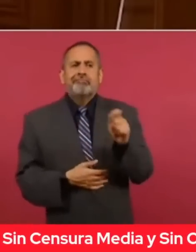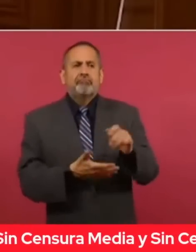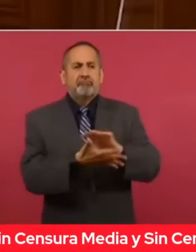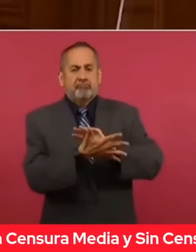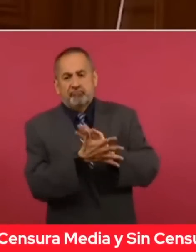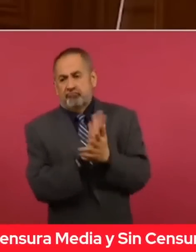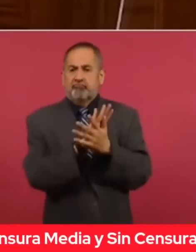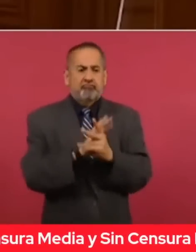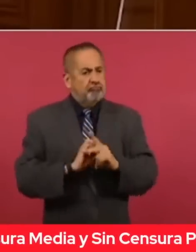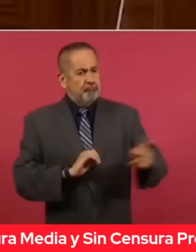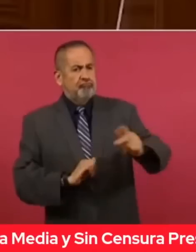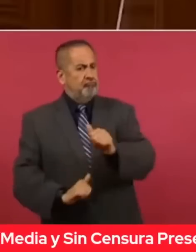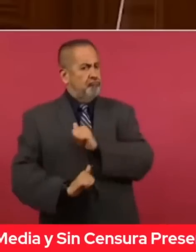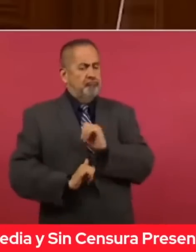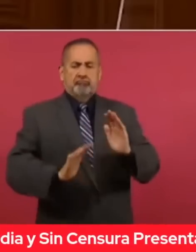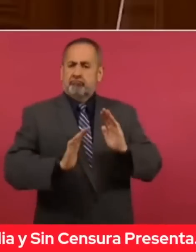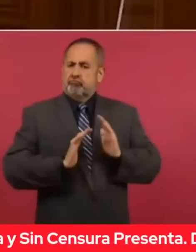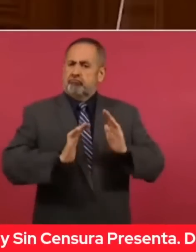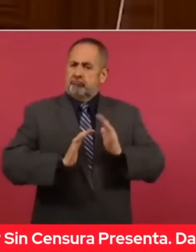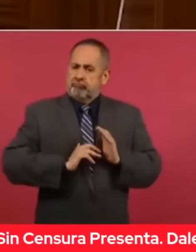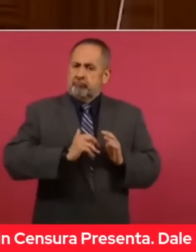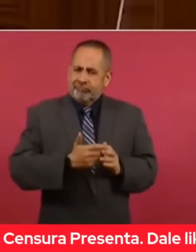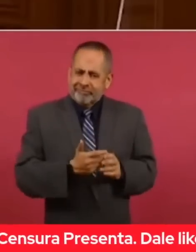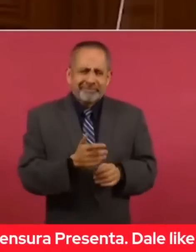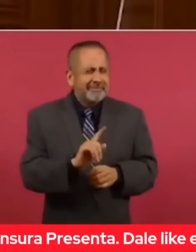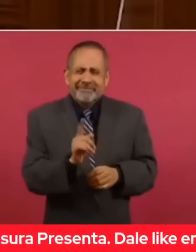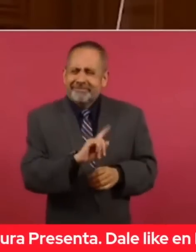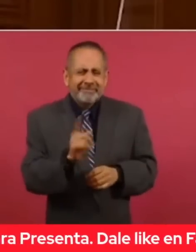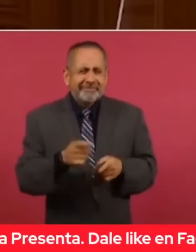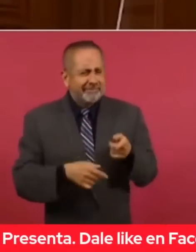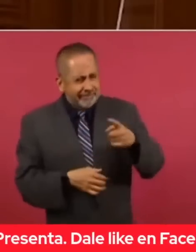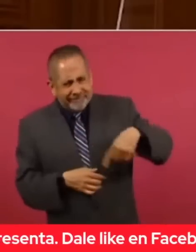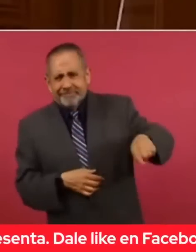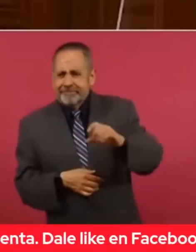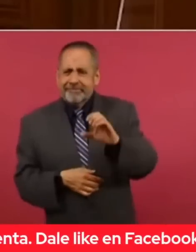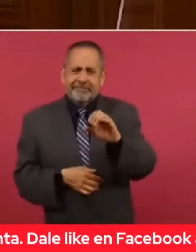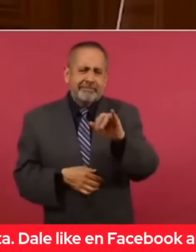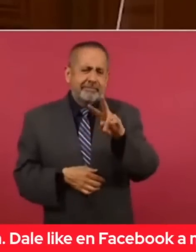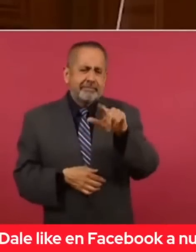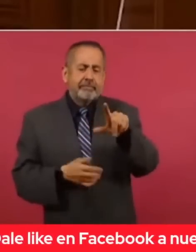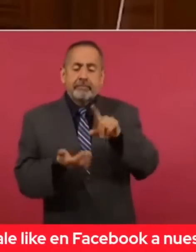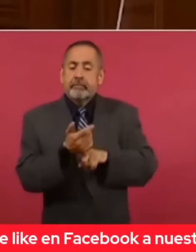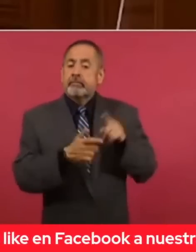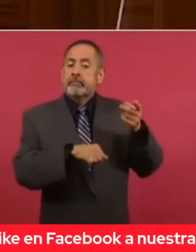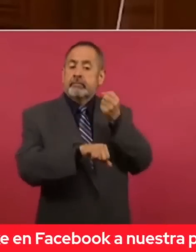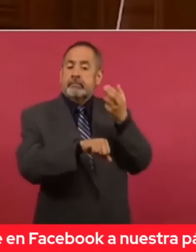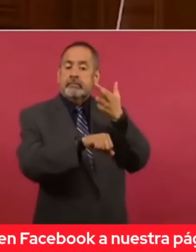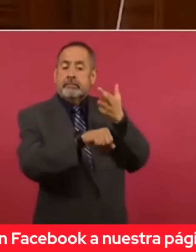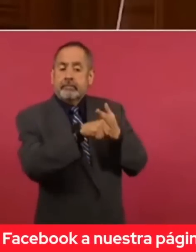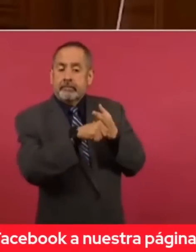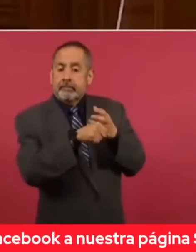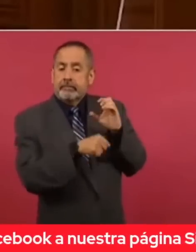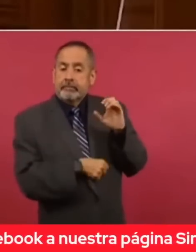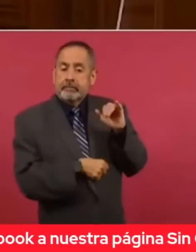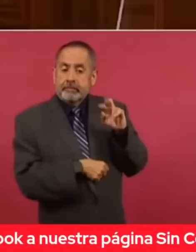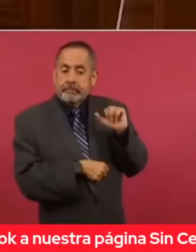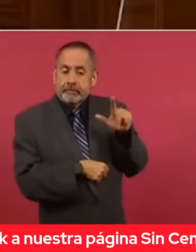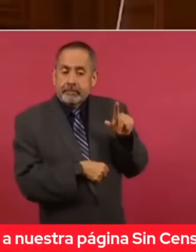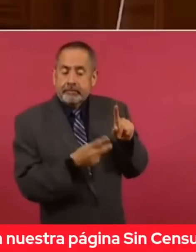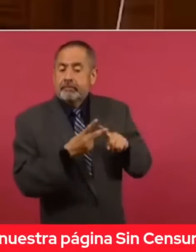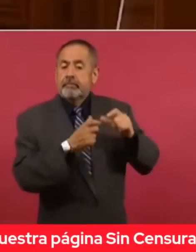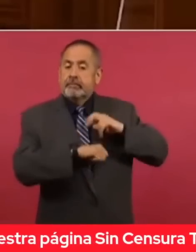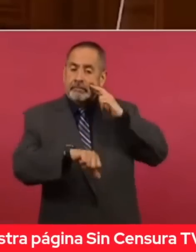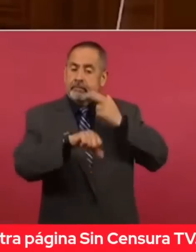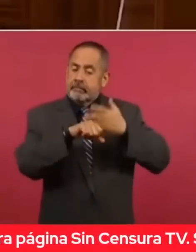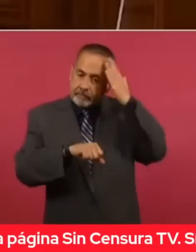ni hace que pierda su naturaleza civil, pues se trata de secretarías de Estado civiles, cuyos